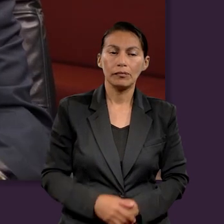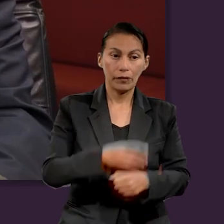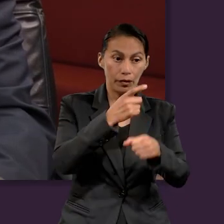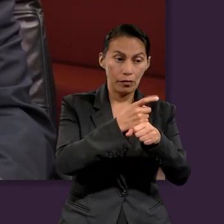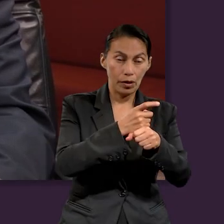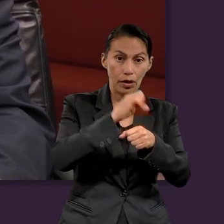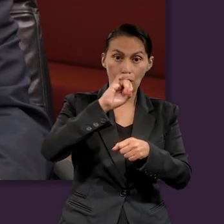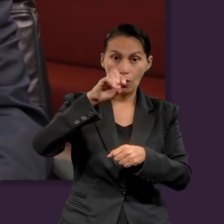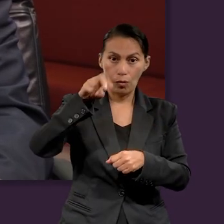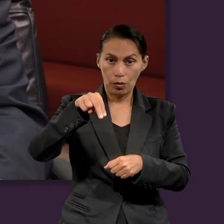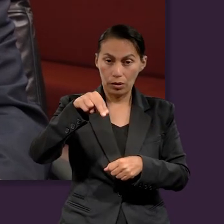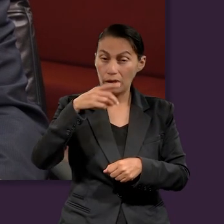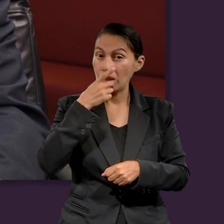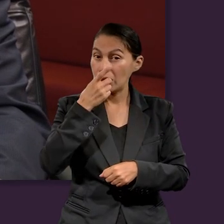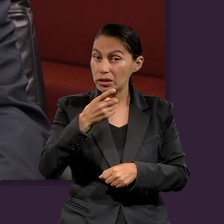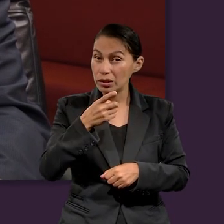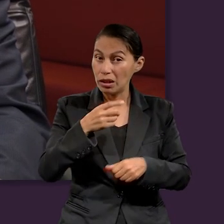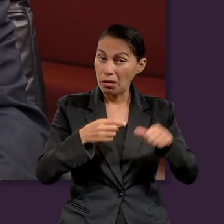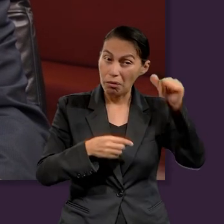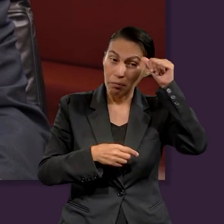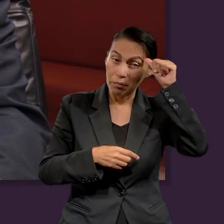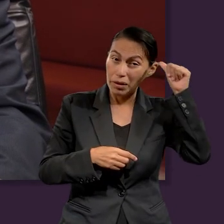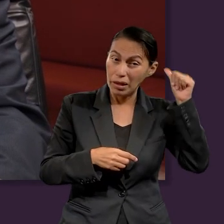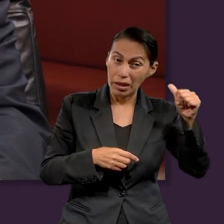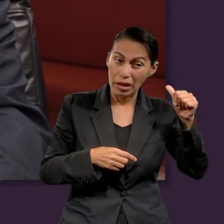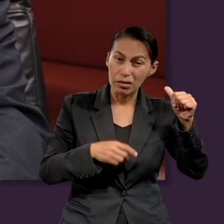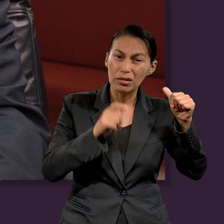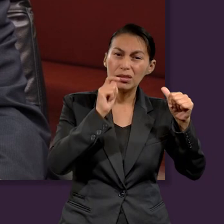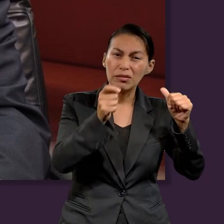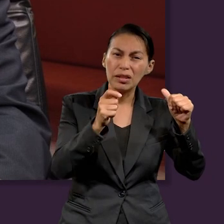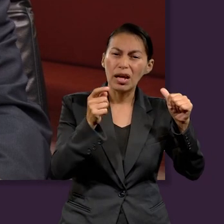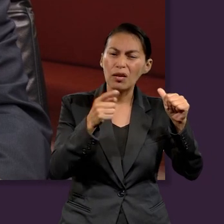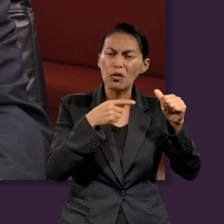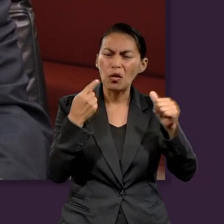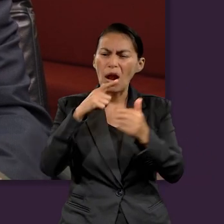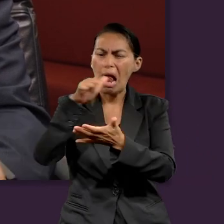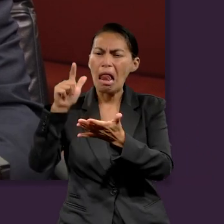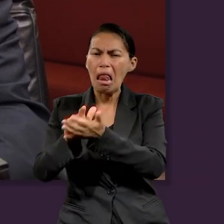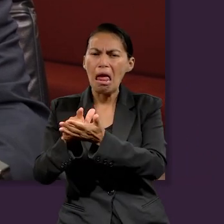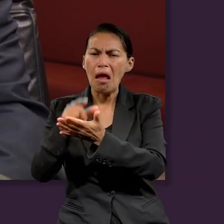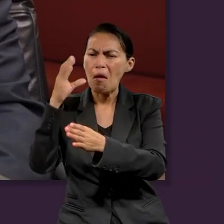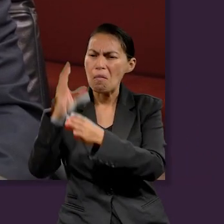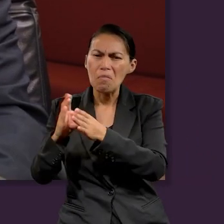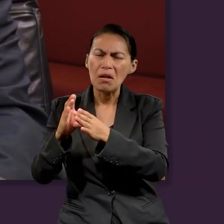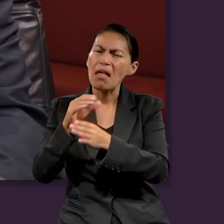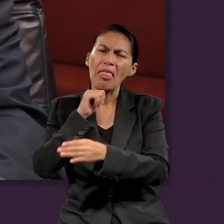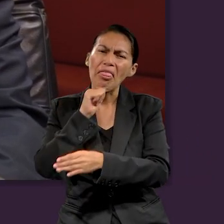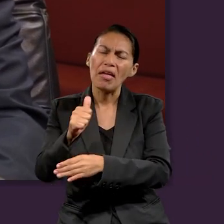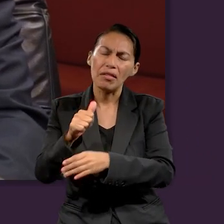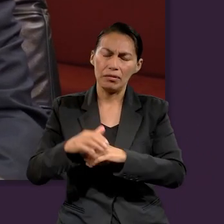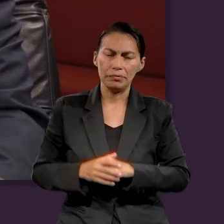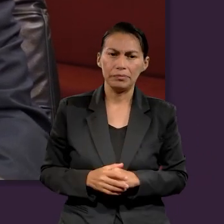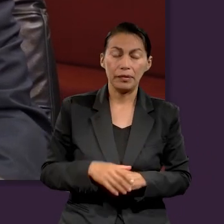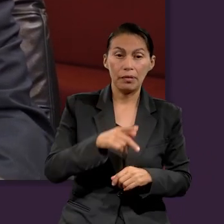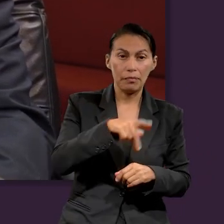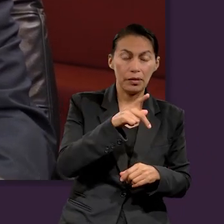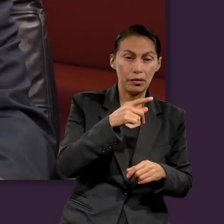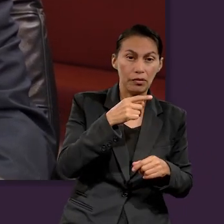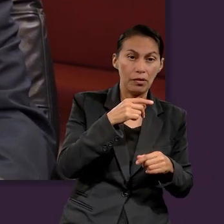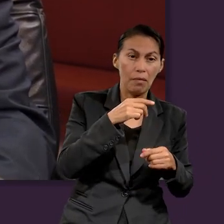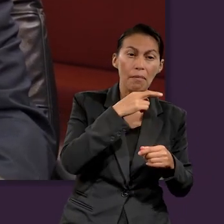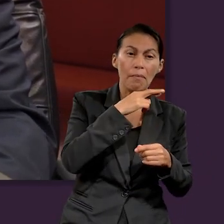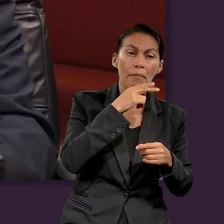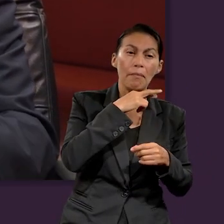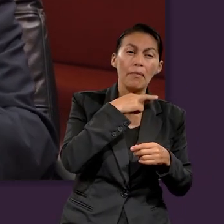Primera de Juan nos dice que el pecado es infracción de la ley. Pero la Epístola de San Pablo a los Romanos, en el capítulo